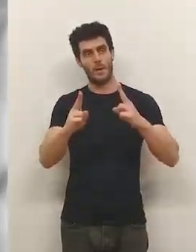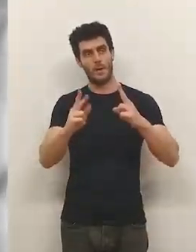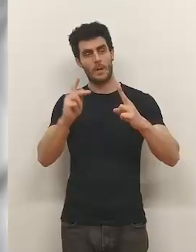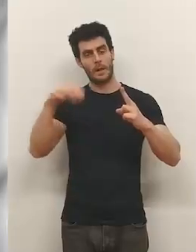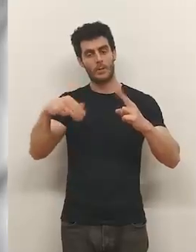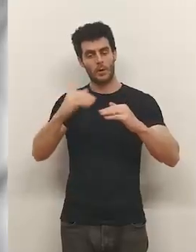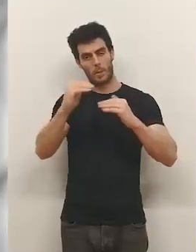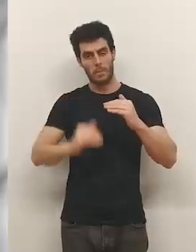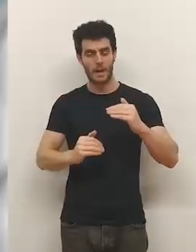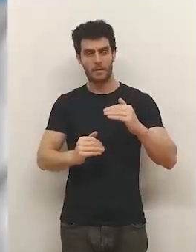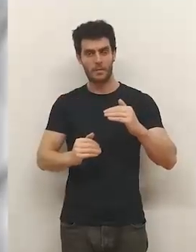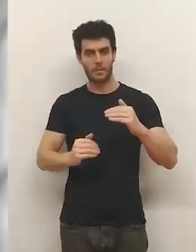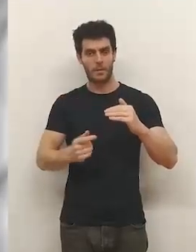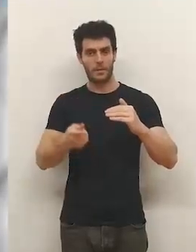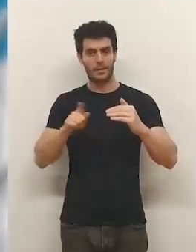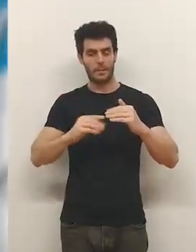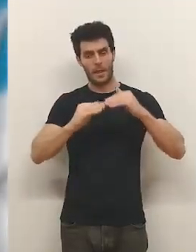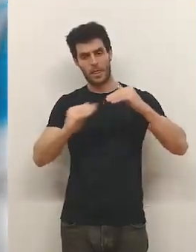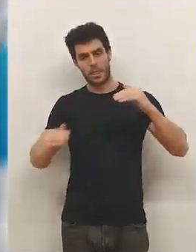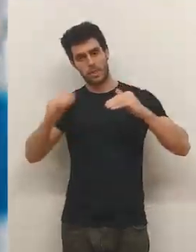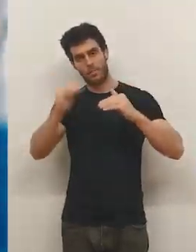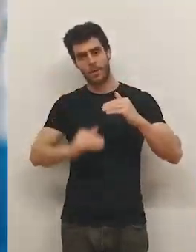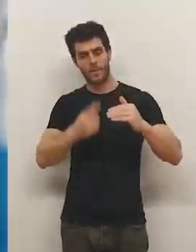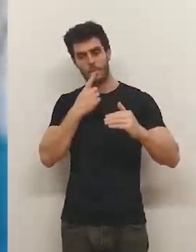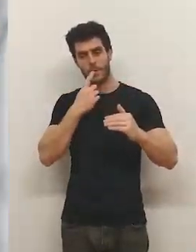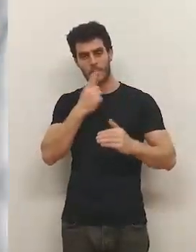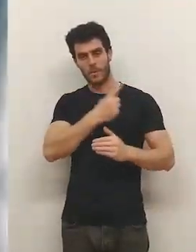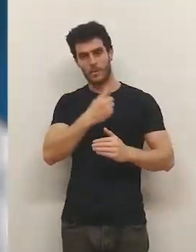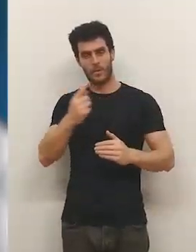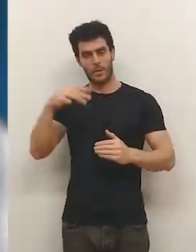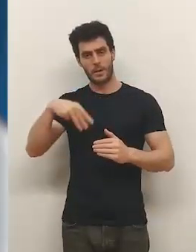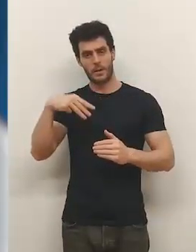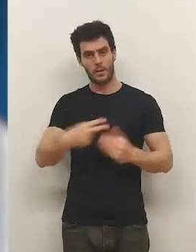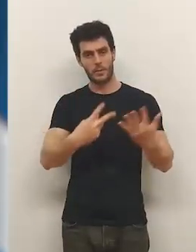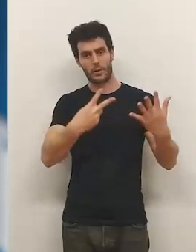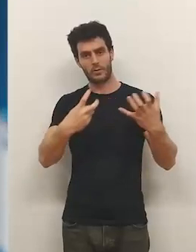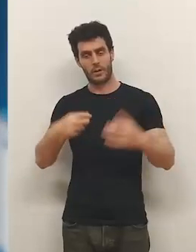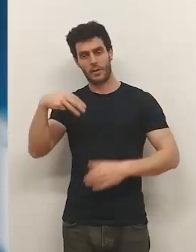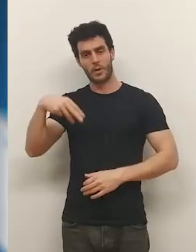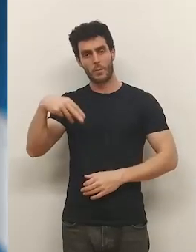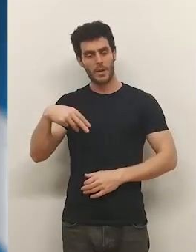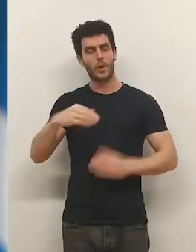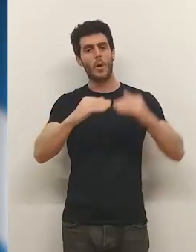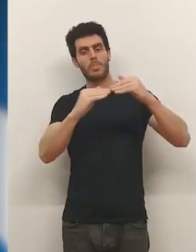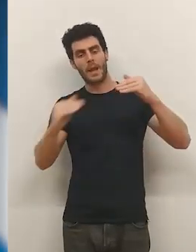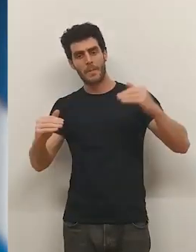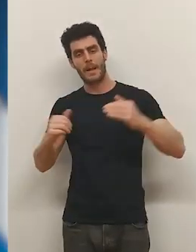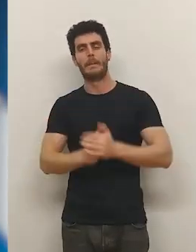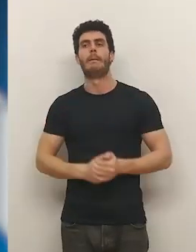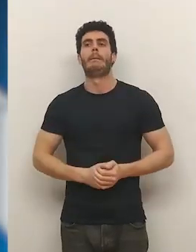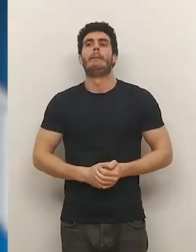kilometraje y bastante menos desnivel... ...estaríamos hablando de 11 kilómetros, 700 metros de desnivel